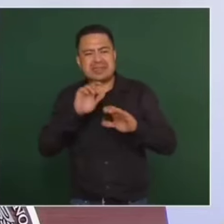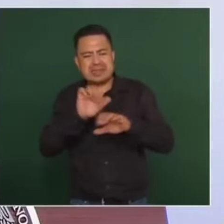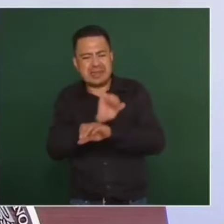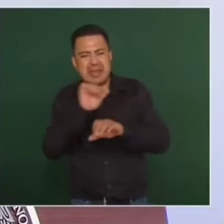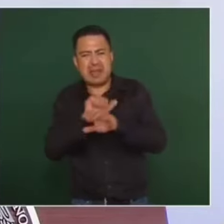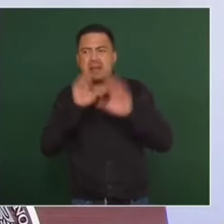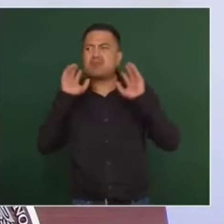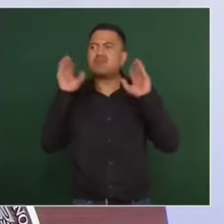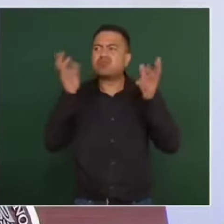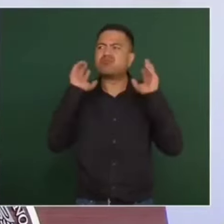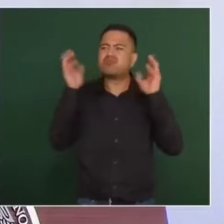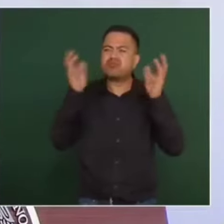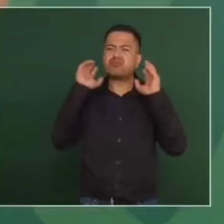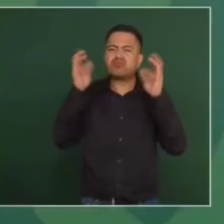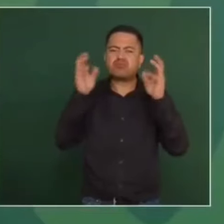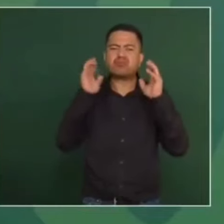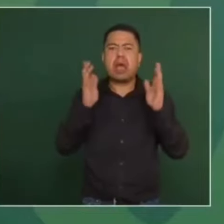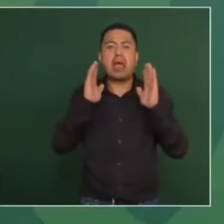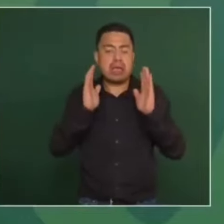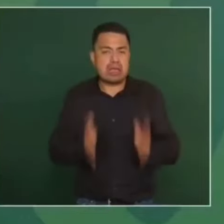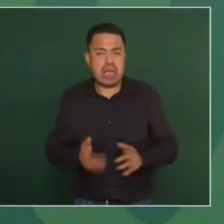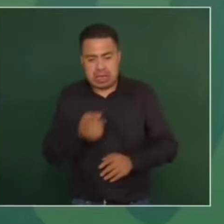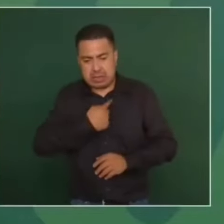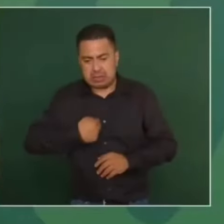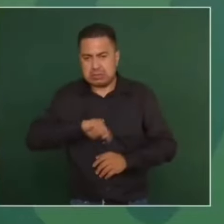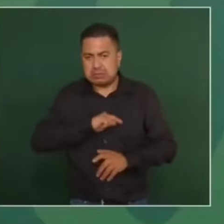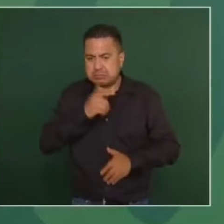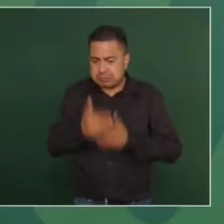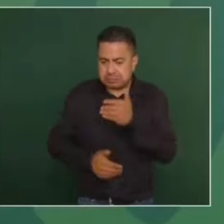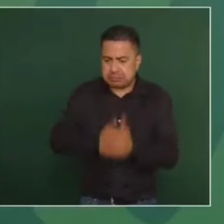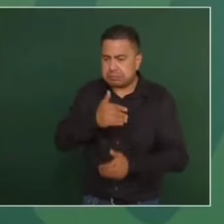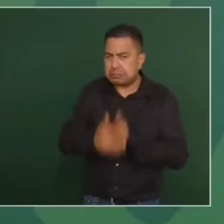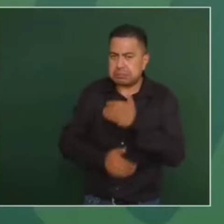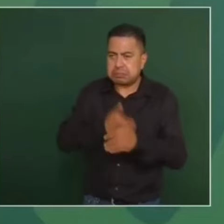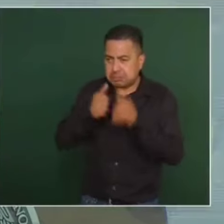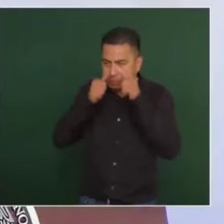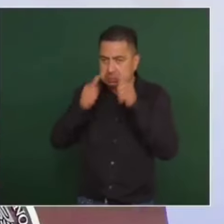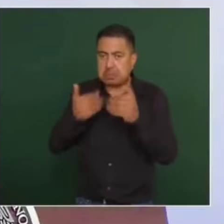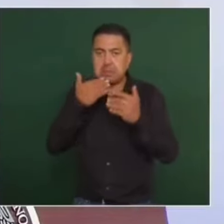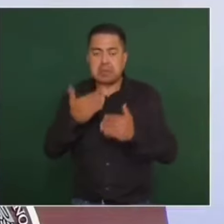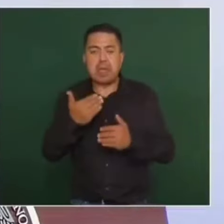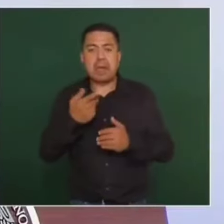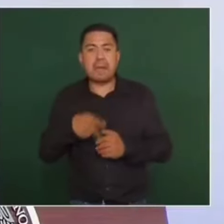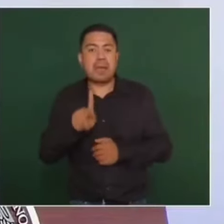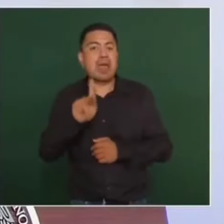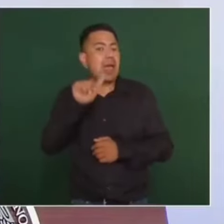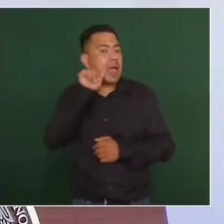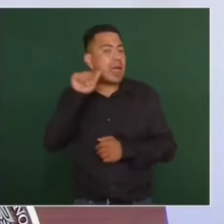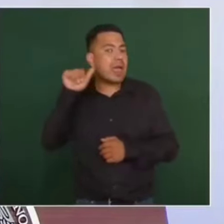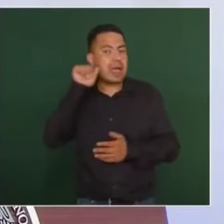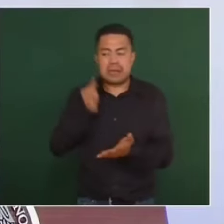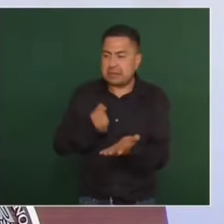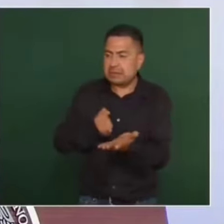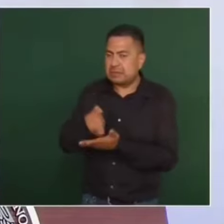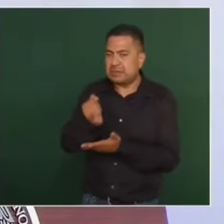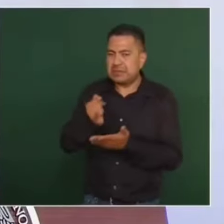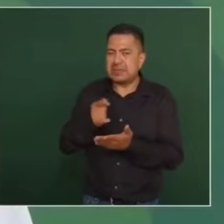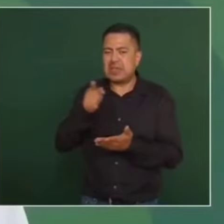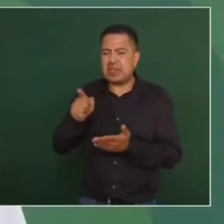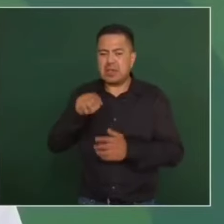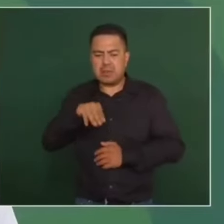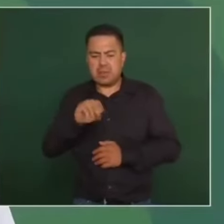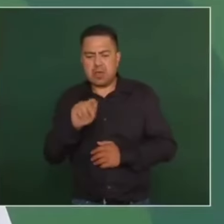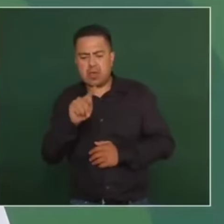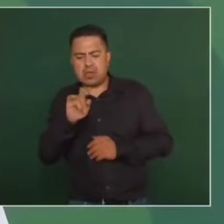radio patrulla. Es decir, hemos venido avanzando en las demandas, pero el día de ayer se decidió, en el caso de la MOTAC,